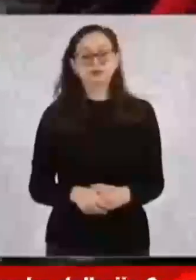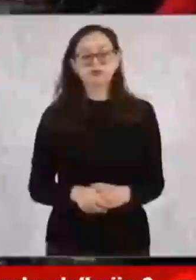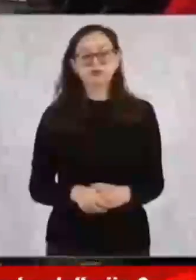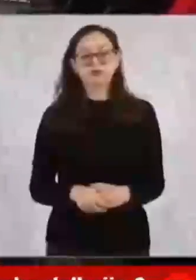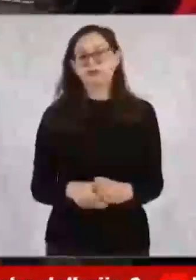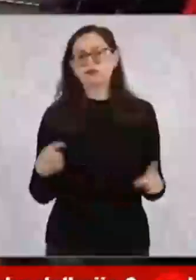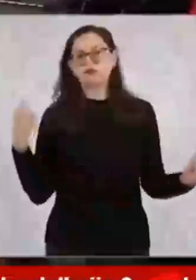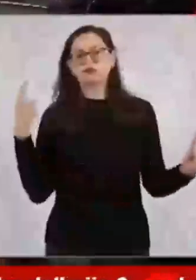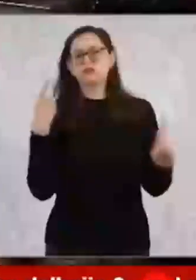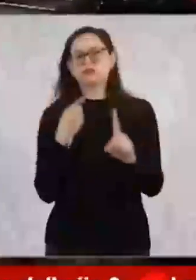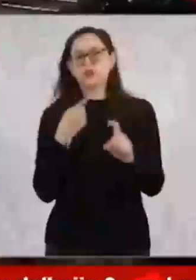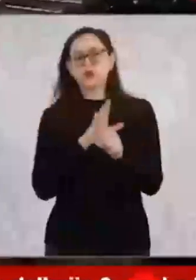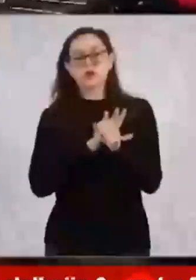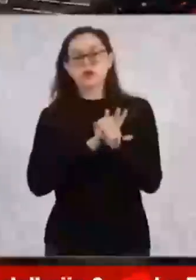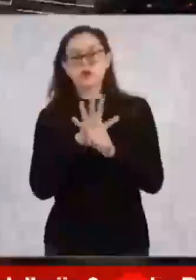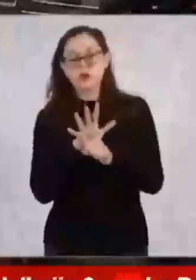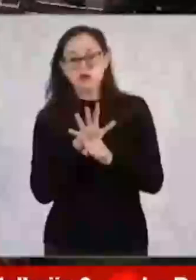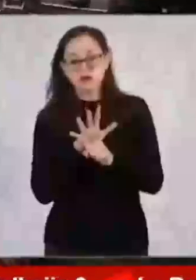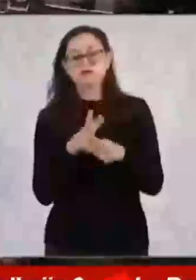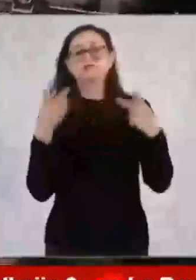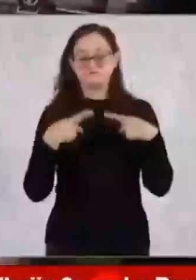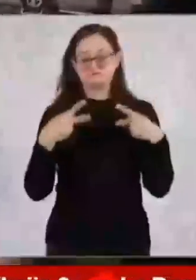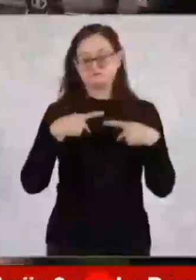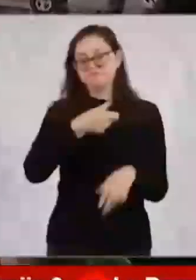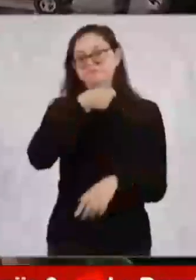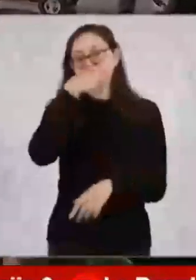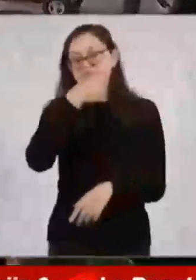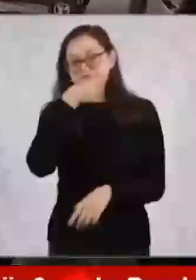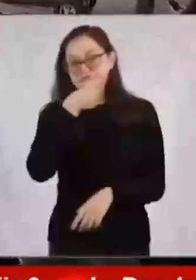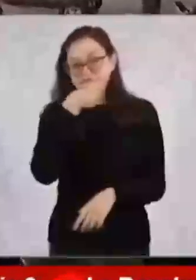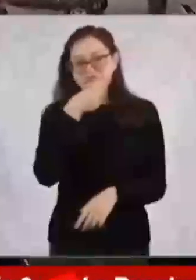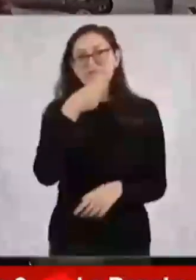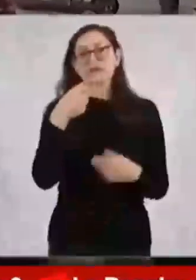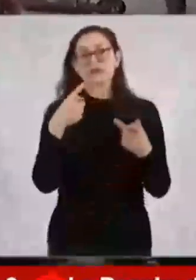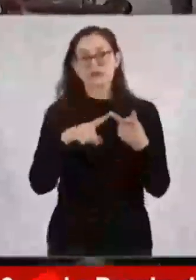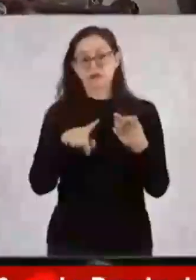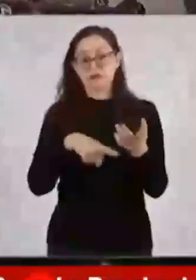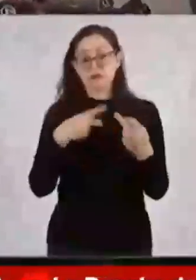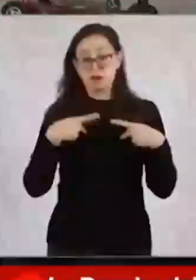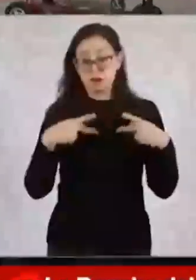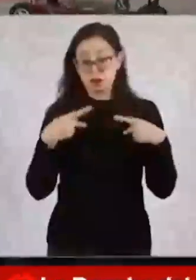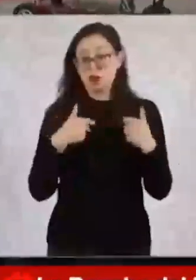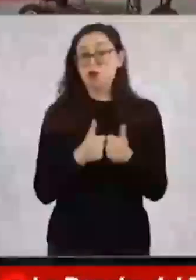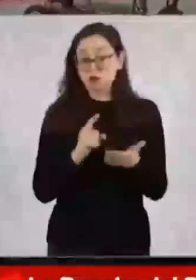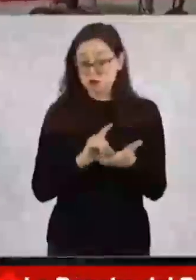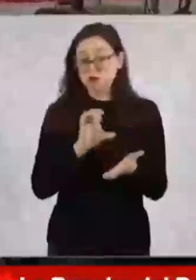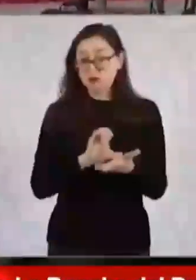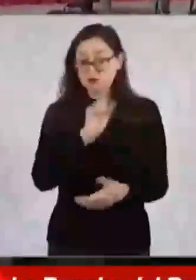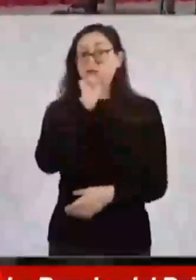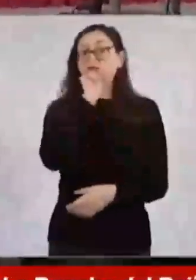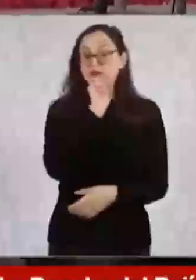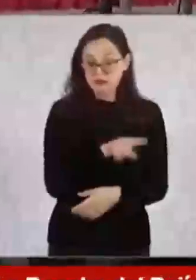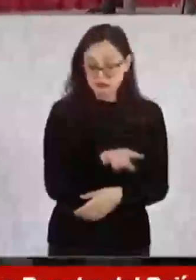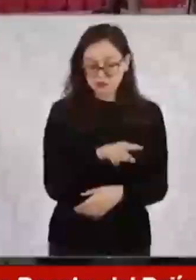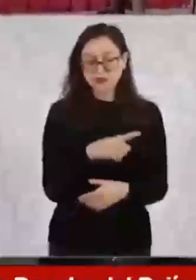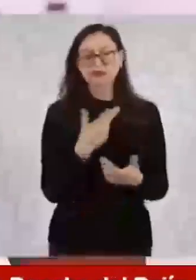su domicilio. Así como usted lo escuchó, estarán pendientes las autoridades del sector salud para acudir a su